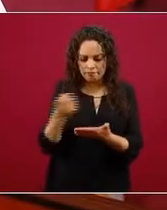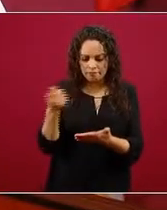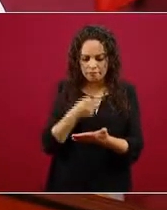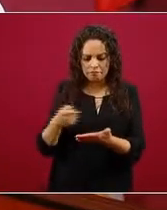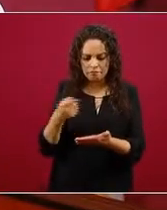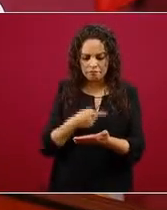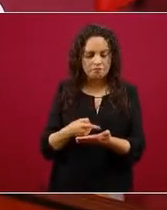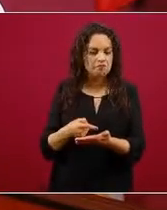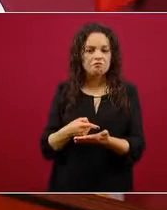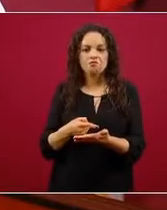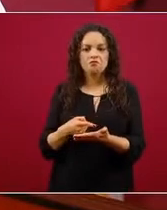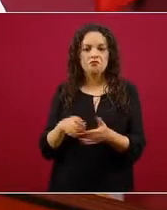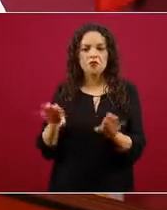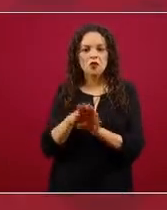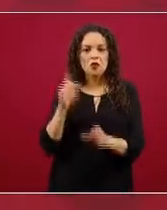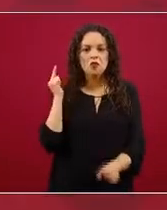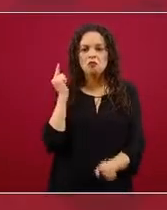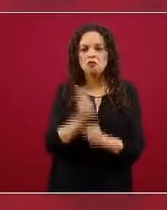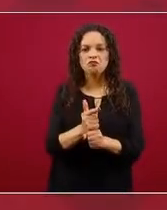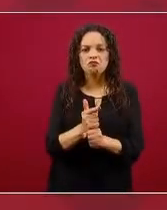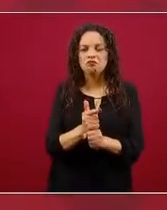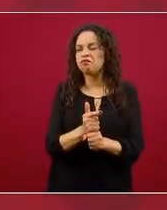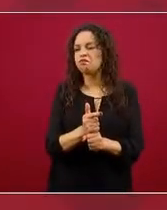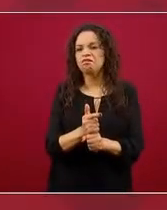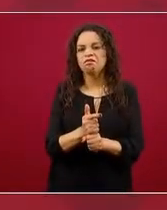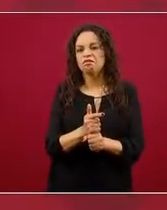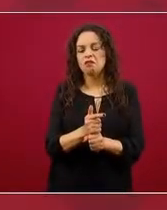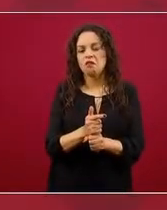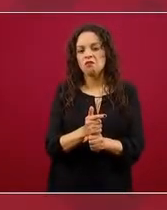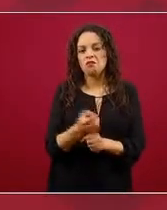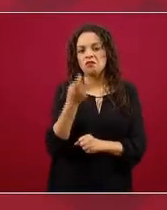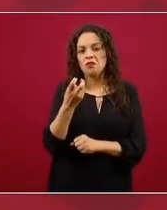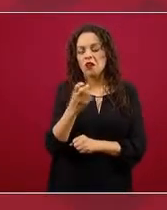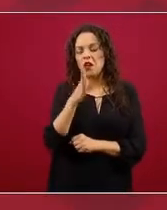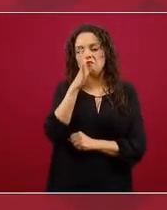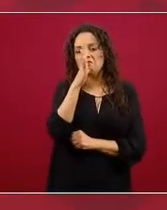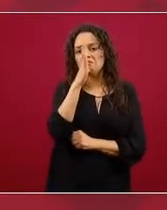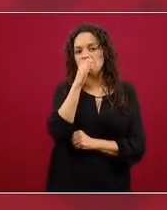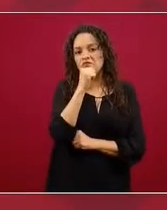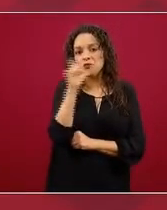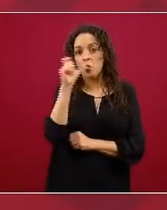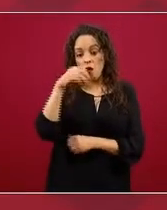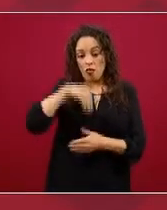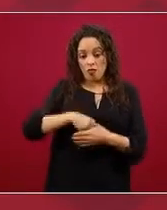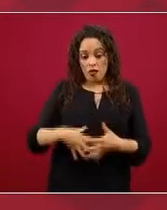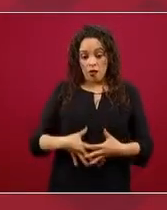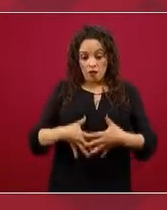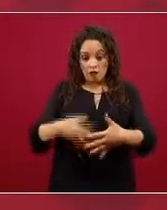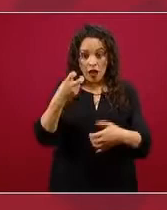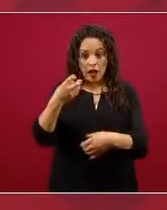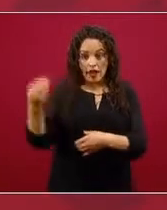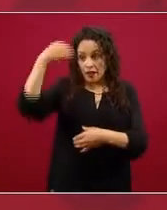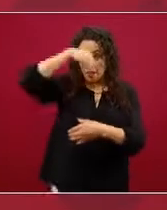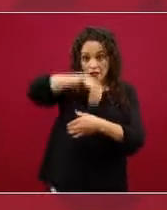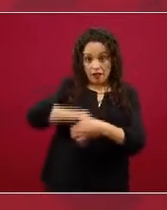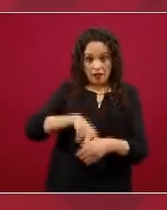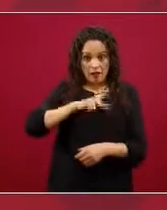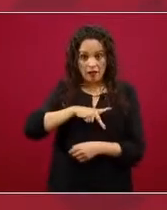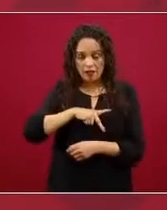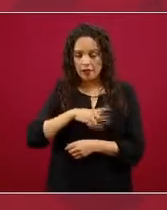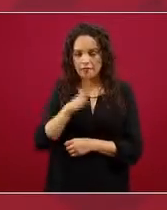identificando una baja probabilidad de que esto ocurra. En la medida en que las experiencias de